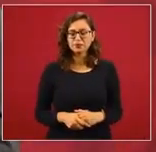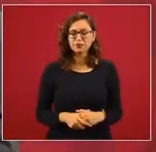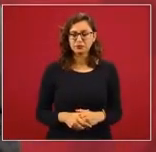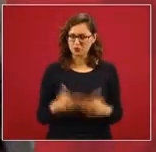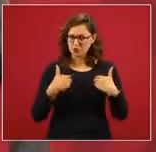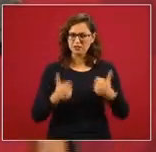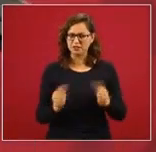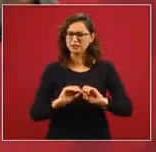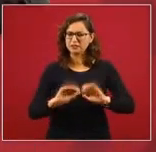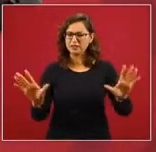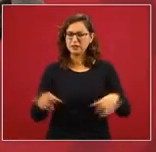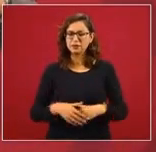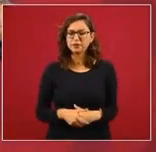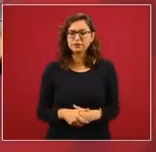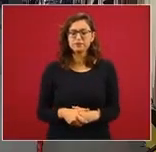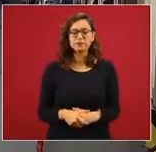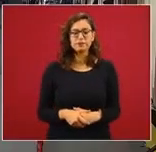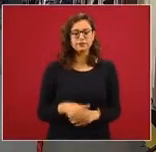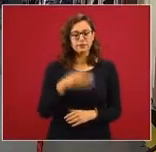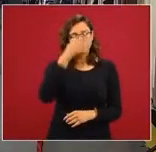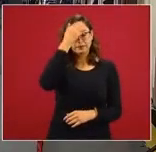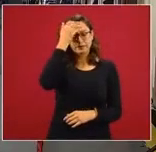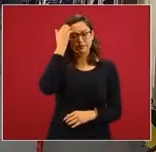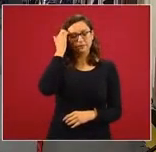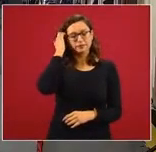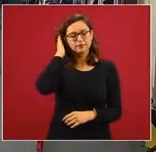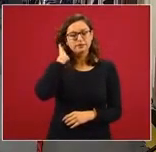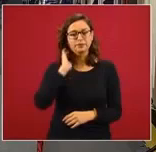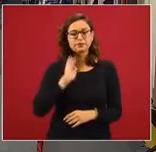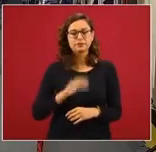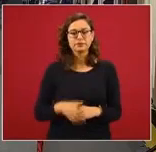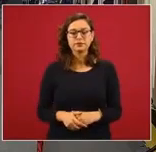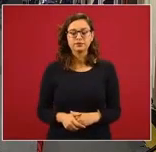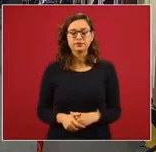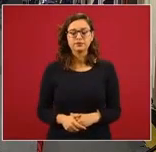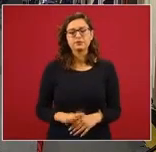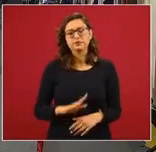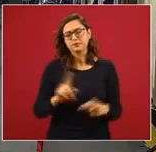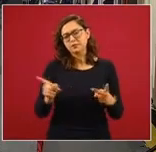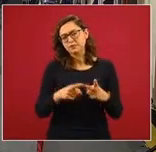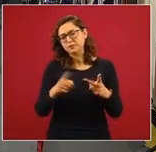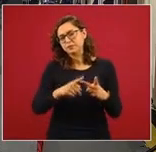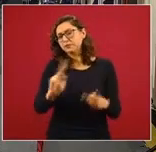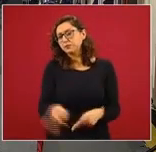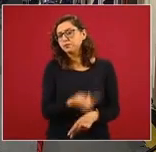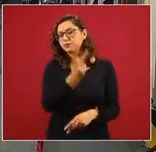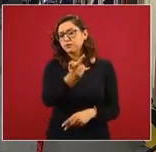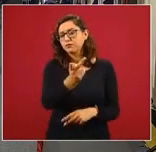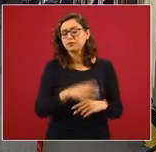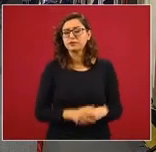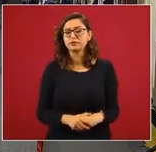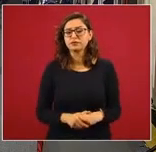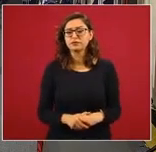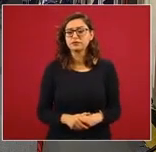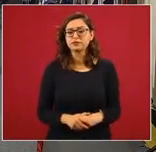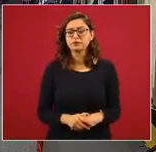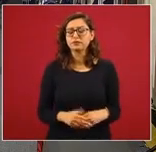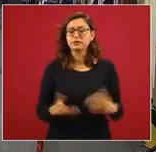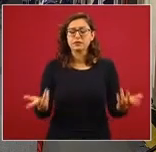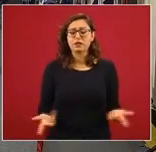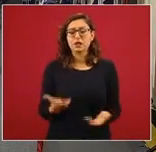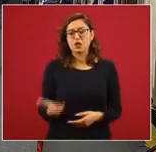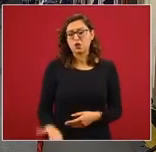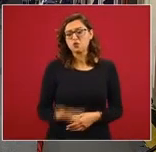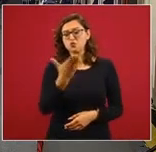Presidente, en otro tema preguntarle ¿qué balance hace de las encuestas que muestran una disminución en la aprobación